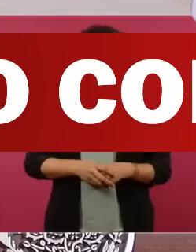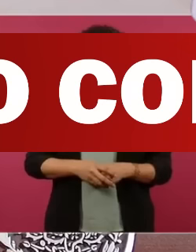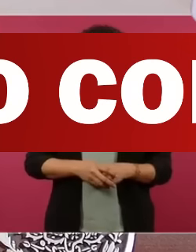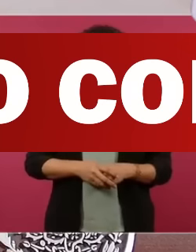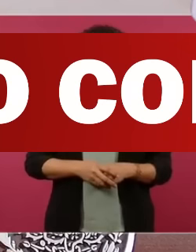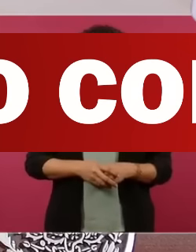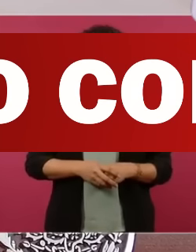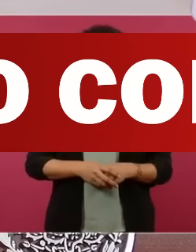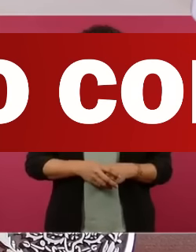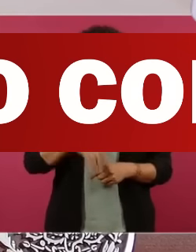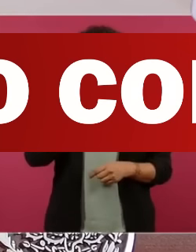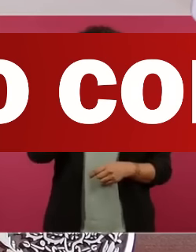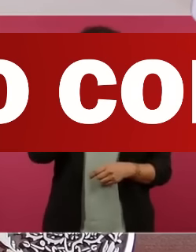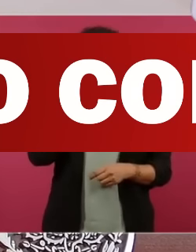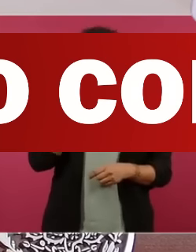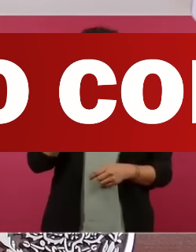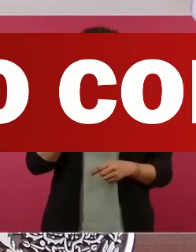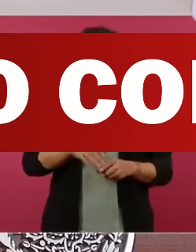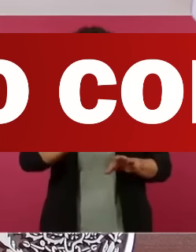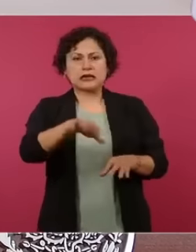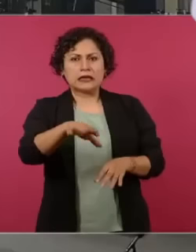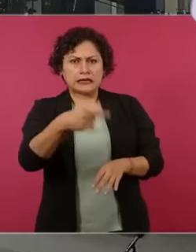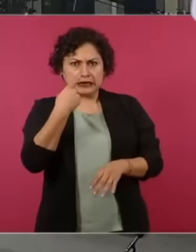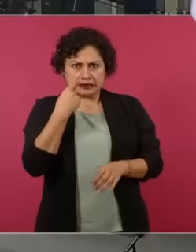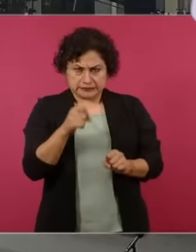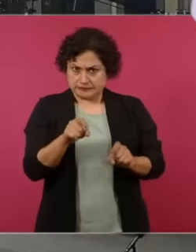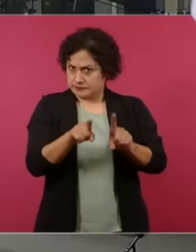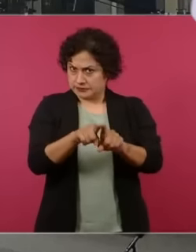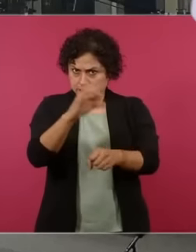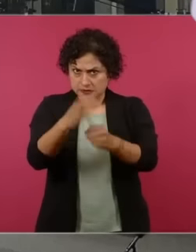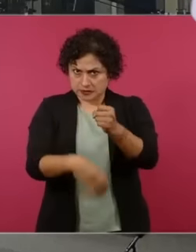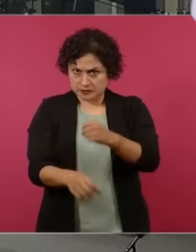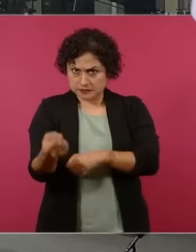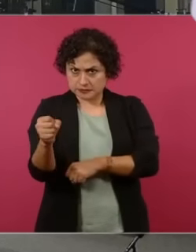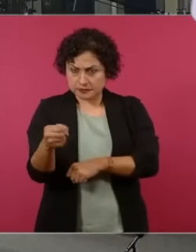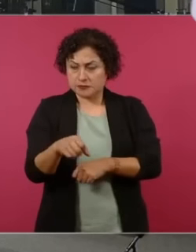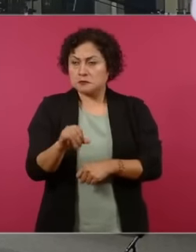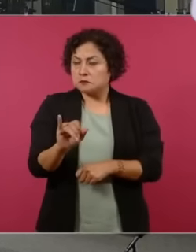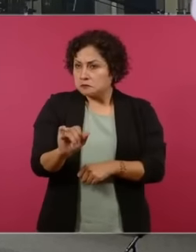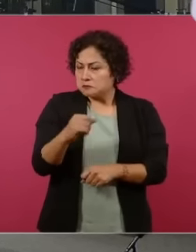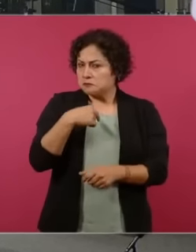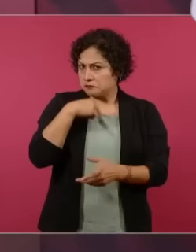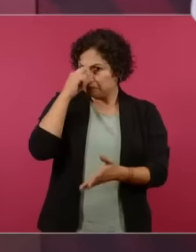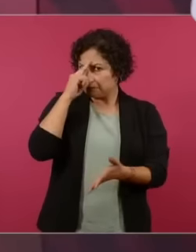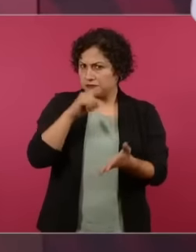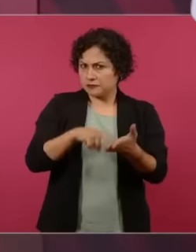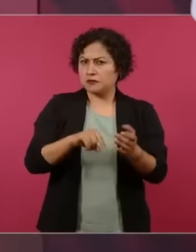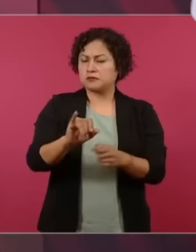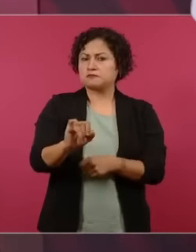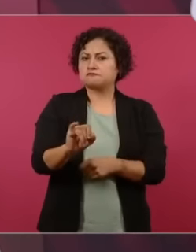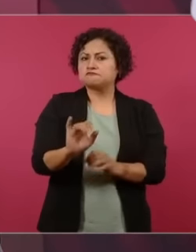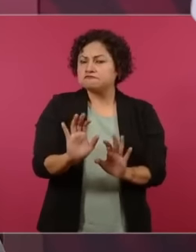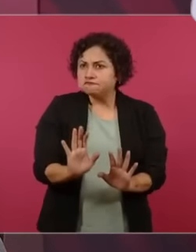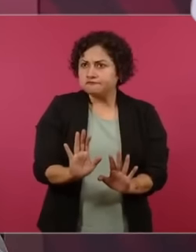ningún problema si el hecho de que haya veda electoral o que está la veda electoral durante el transcurso de estos